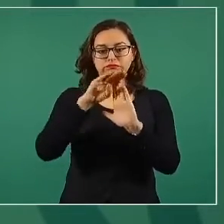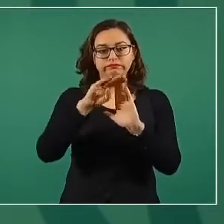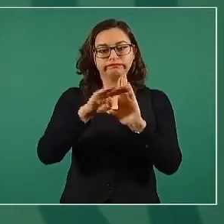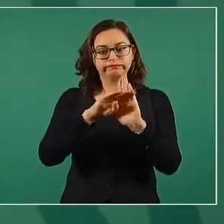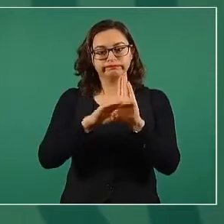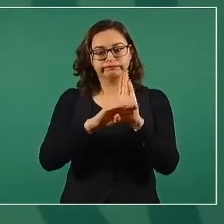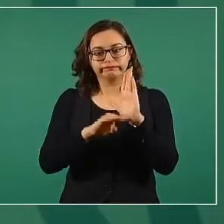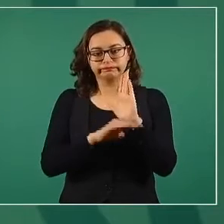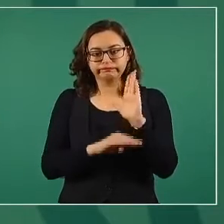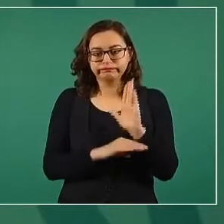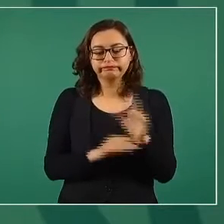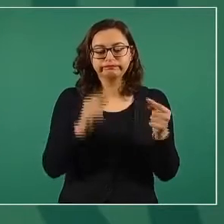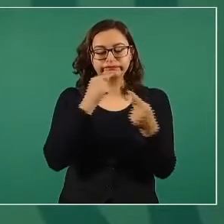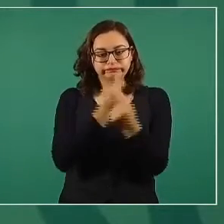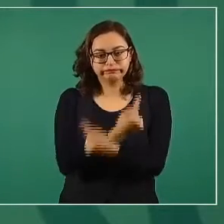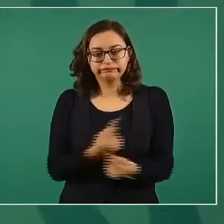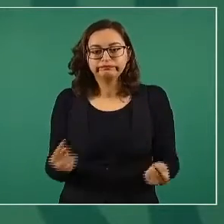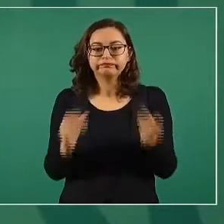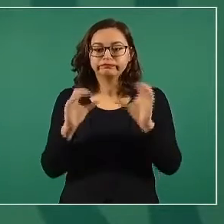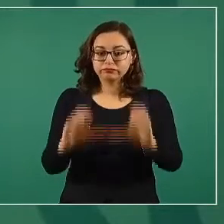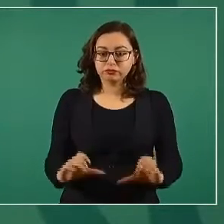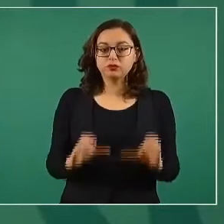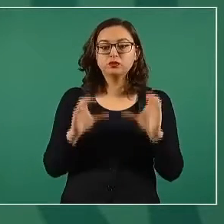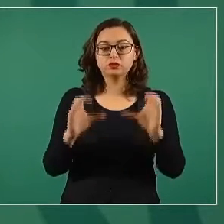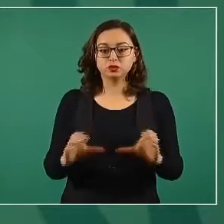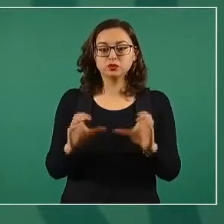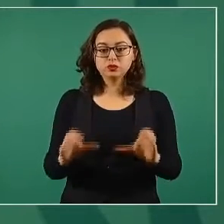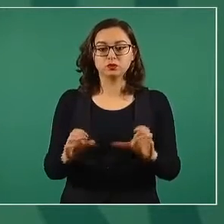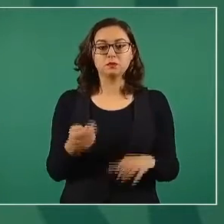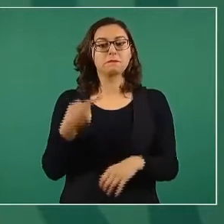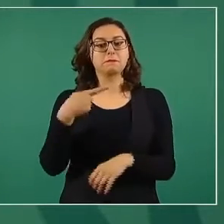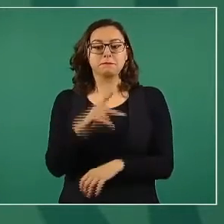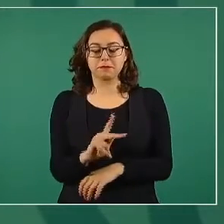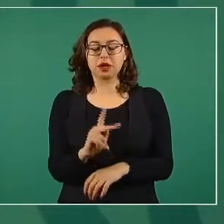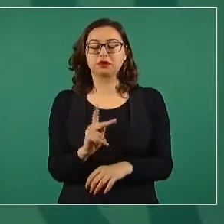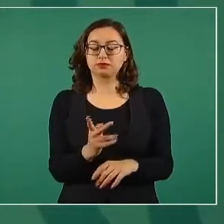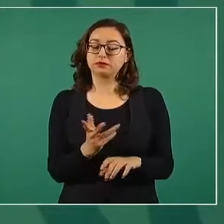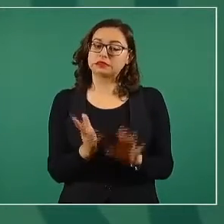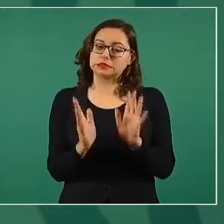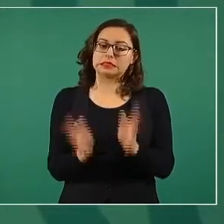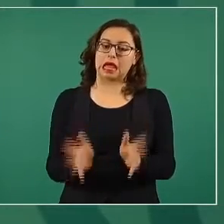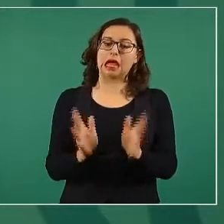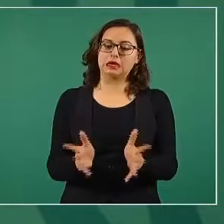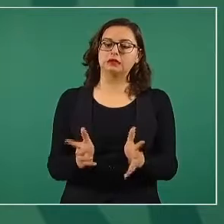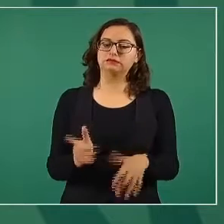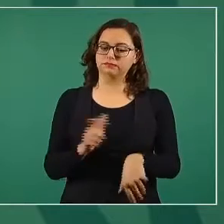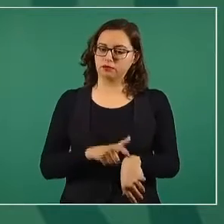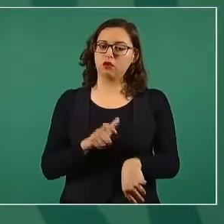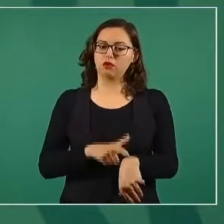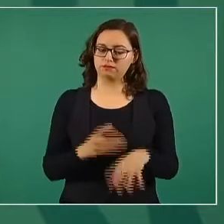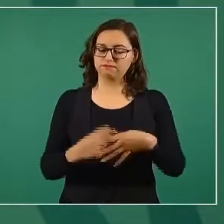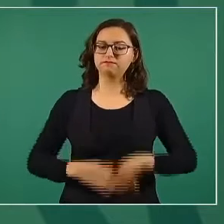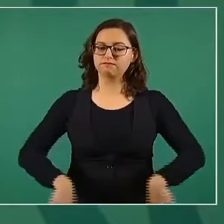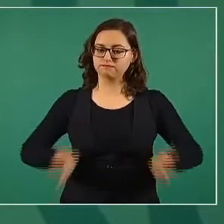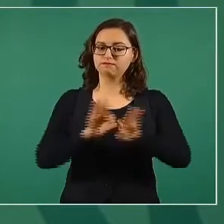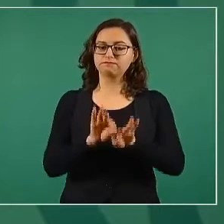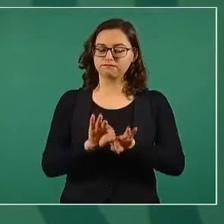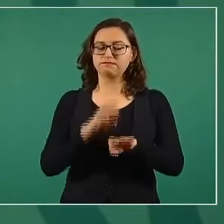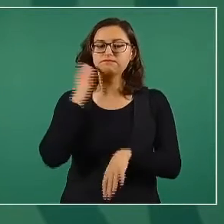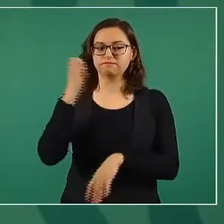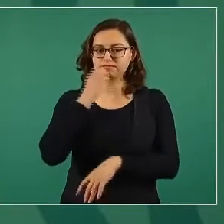a los niños, pero es muy importante ya regresar a clases